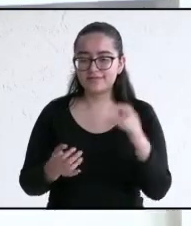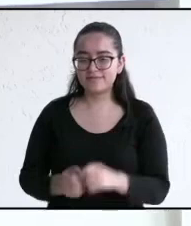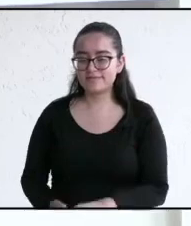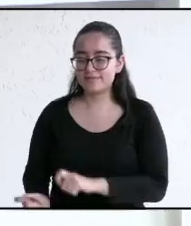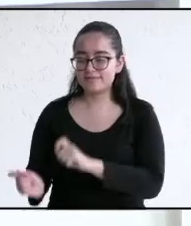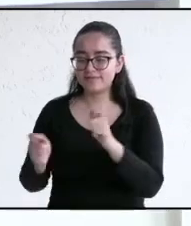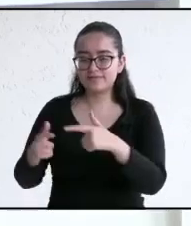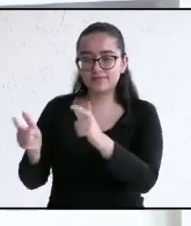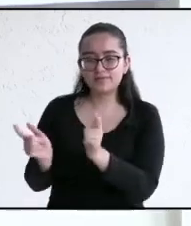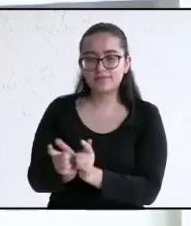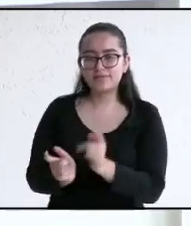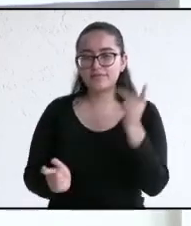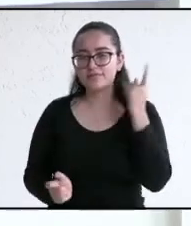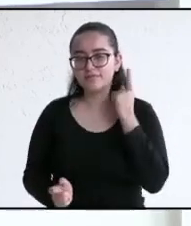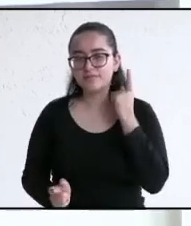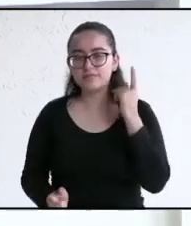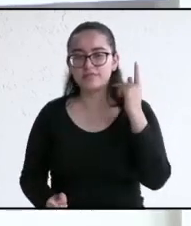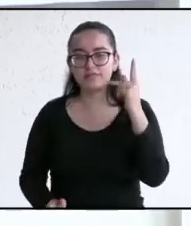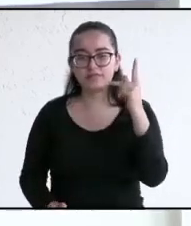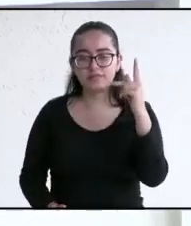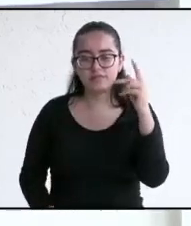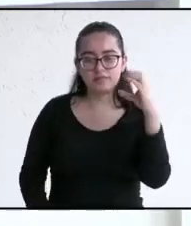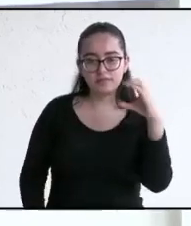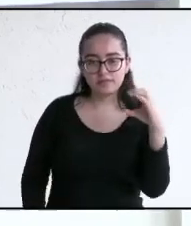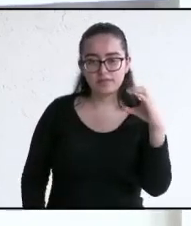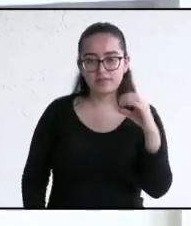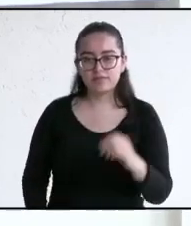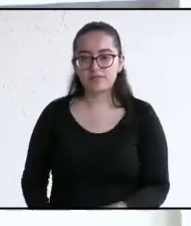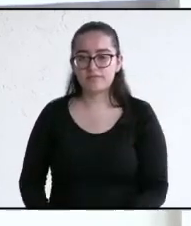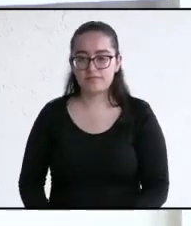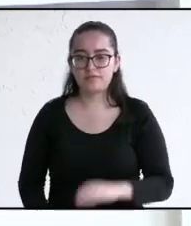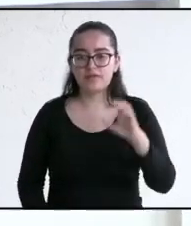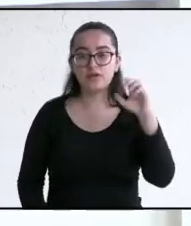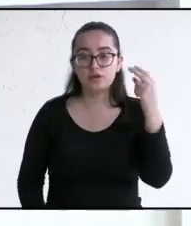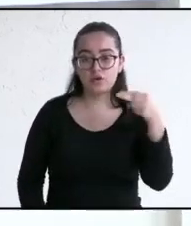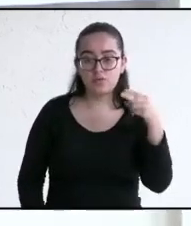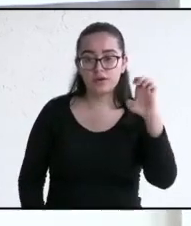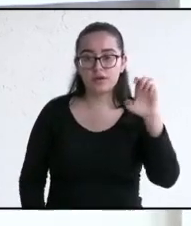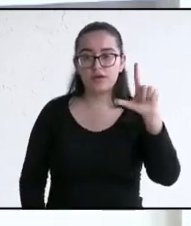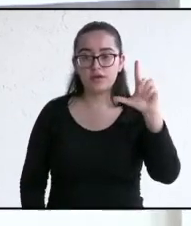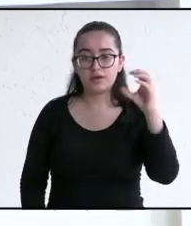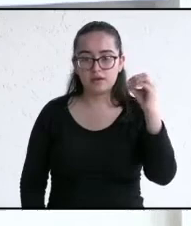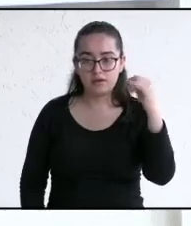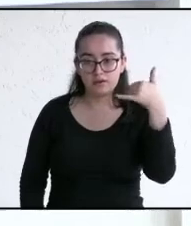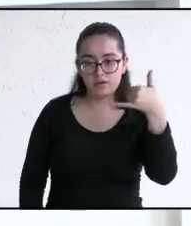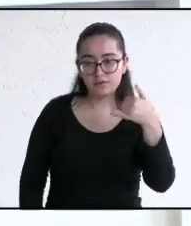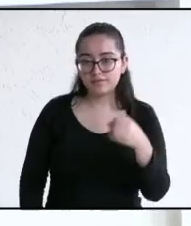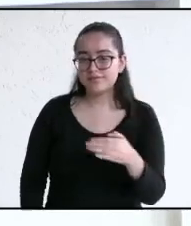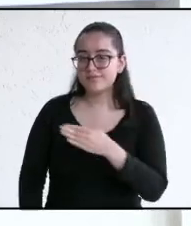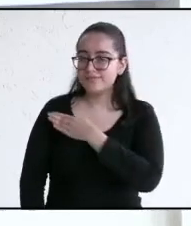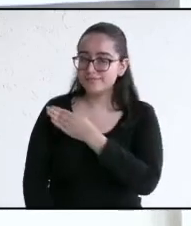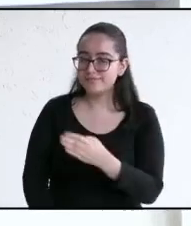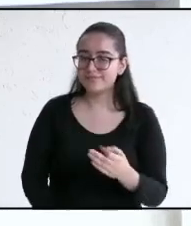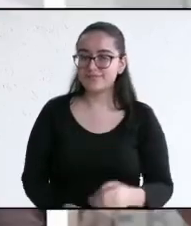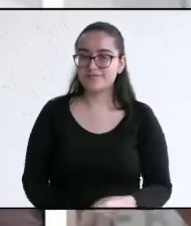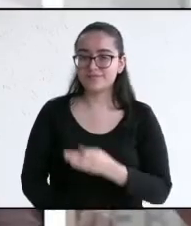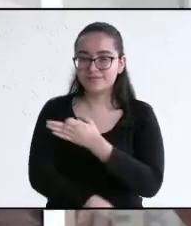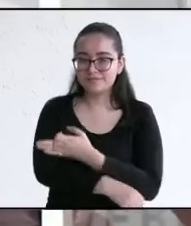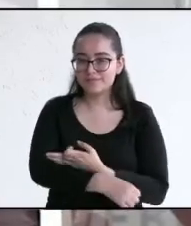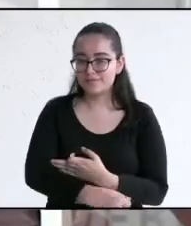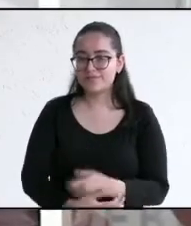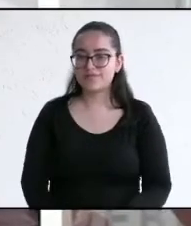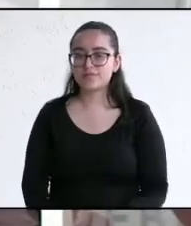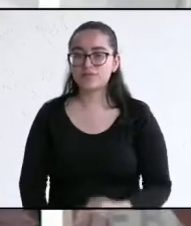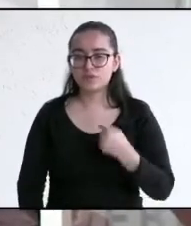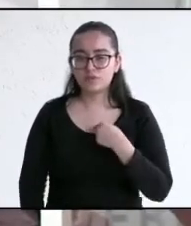candidato del Partido Cardenista, Eloy Alejandro Sampieri. Hola, ¿cómo está? Pueblo Atoqueño, les agradezco muchísimo. Soy